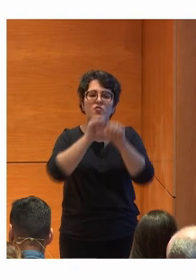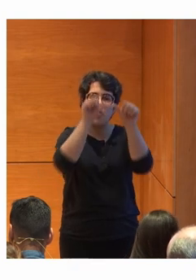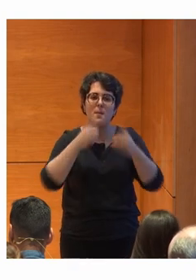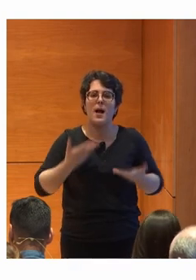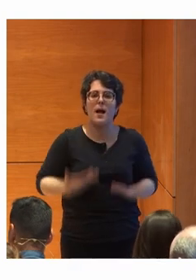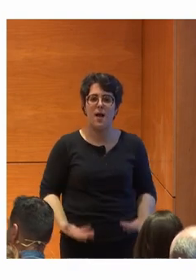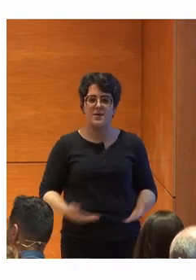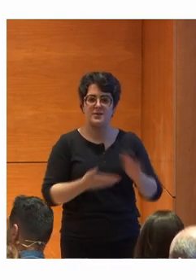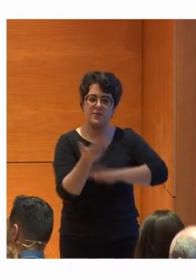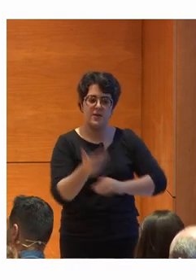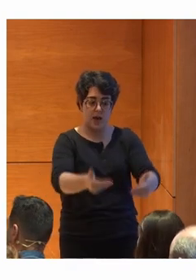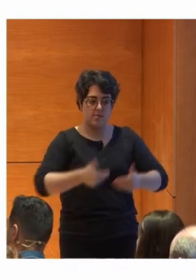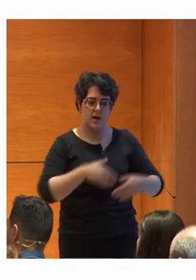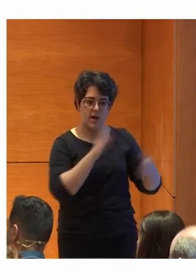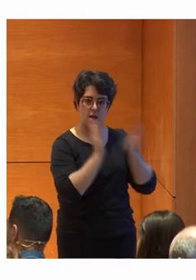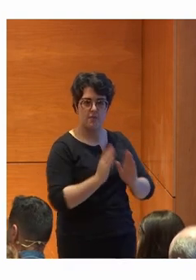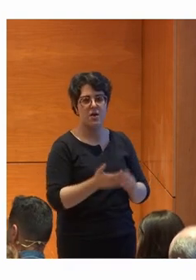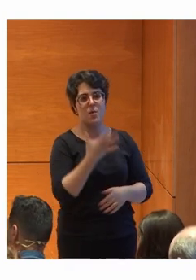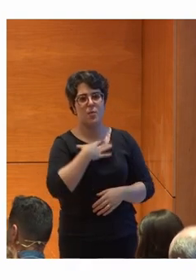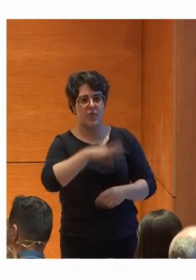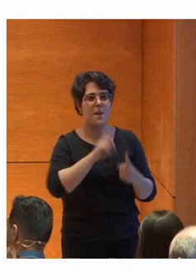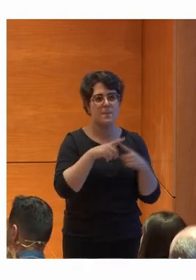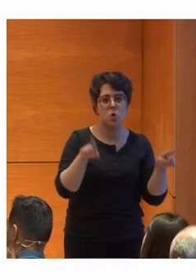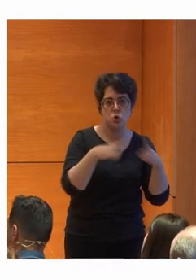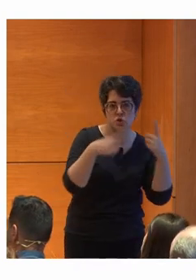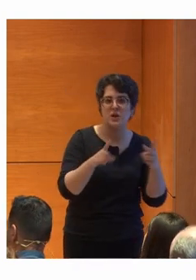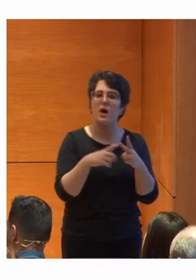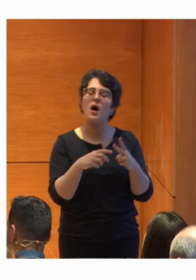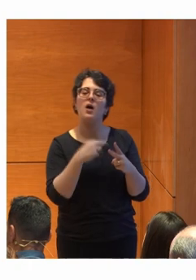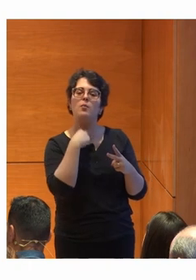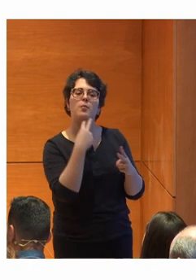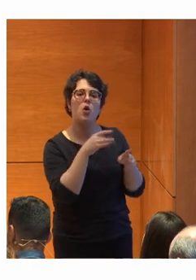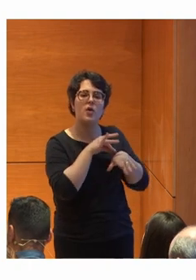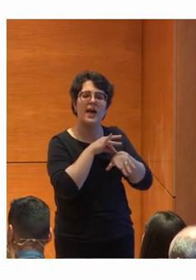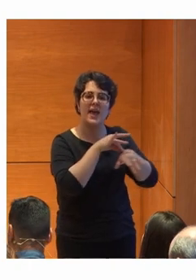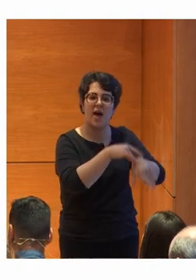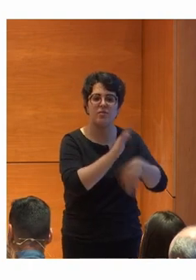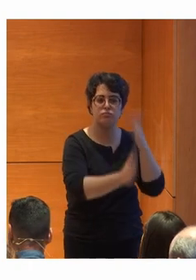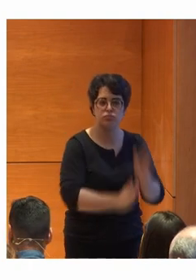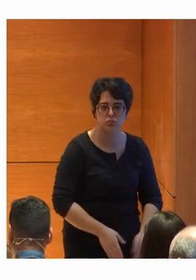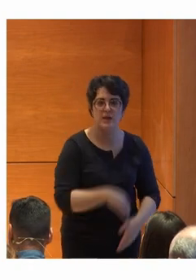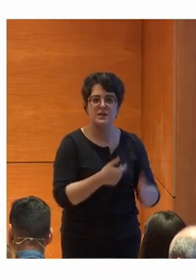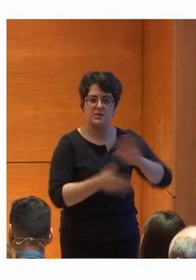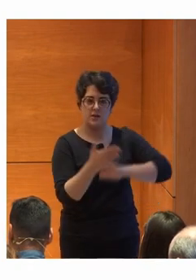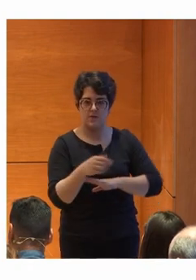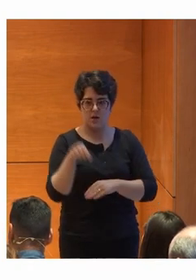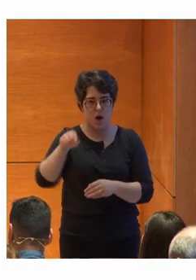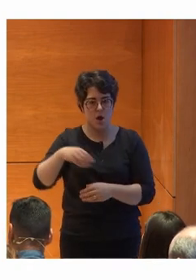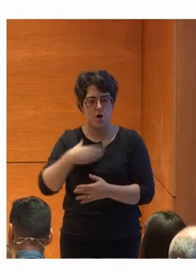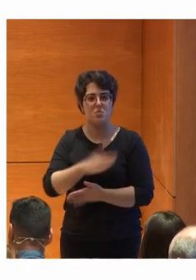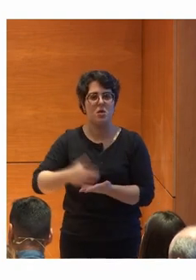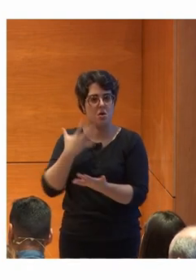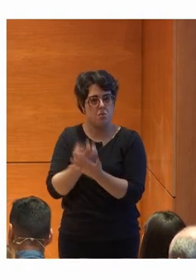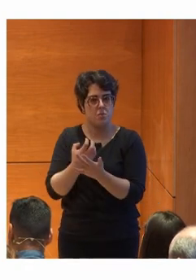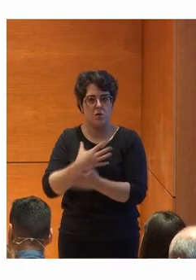una terapia pregrabada, puede ser una música, una terapia por voz, eso es configurable por el usuario, lo puede grabar él mismo, sus